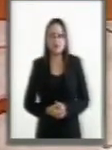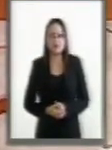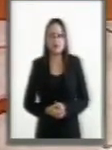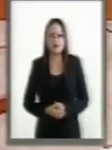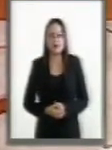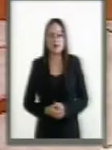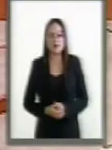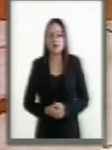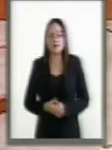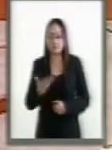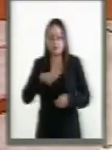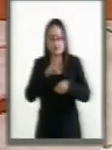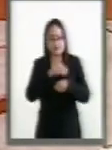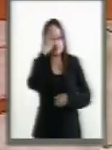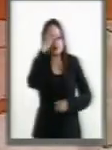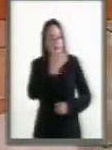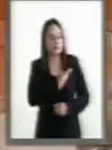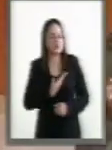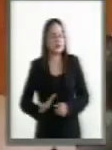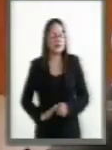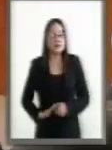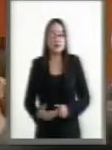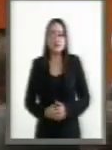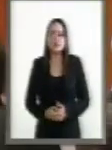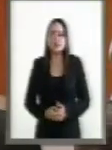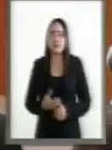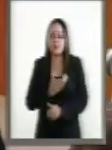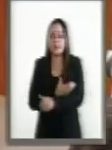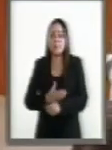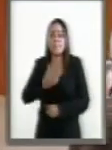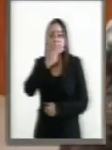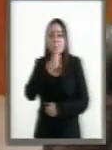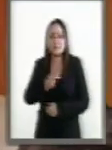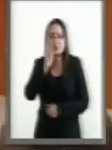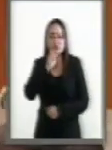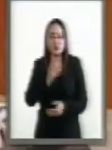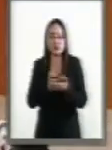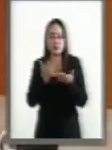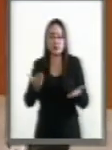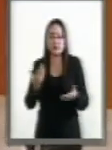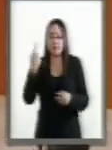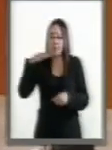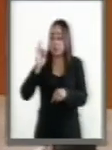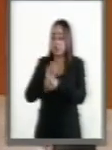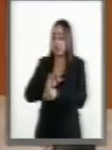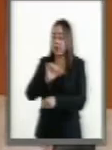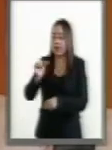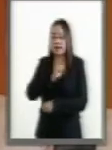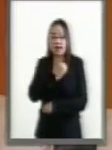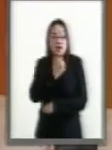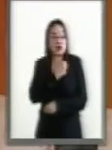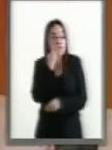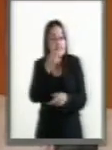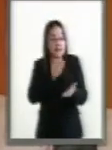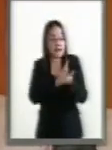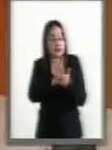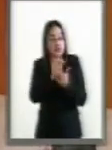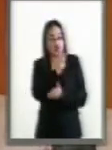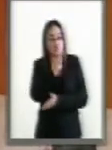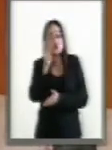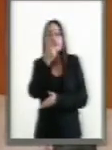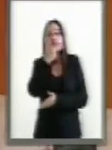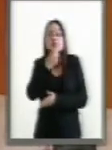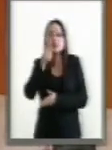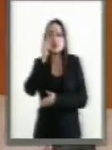Con su venia, señor presidente, compañeras y compañeros, la protección a la salud es un derecho de todas y